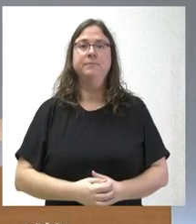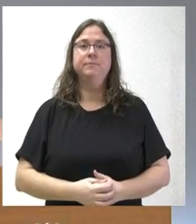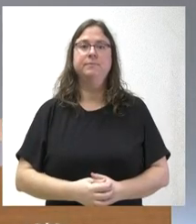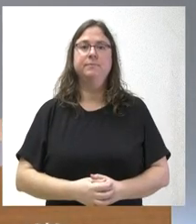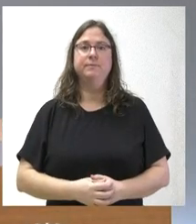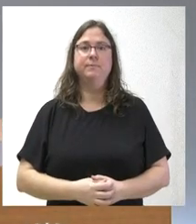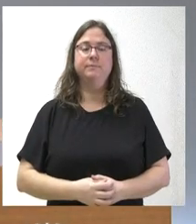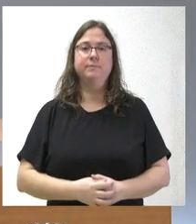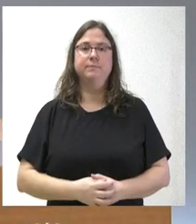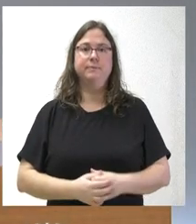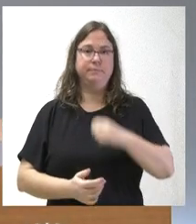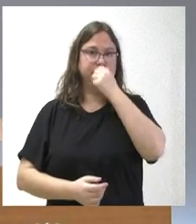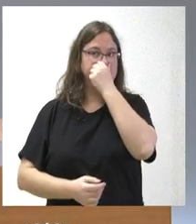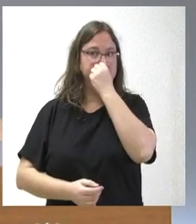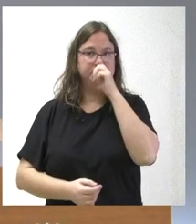SEÑOR PRESIDENTE.